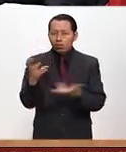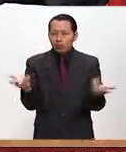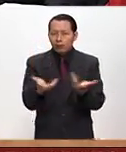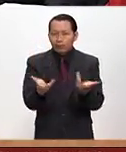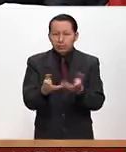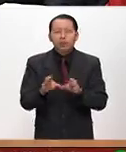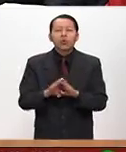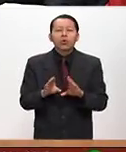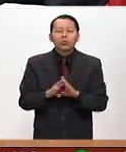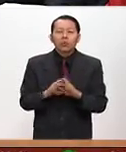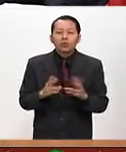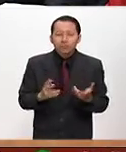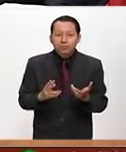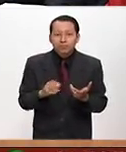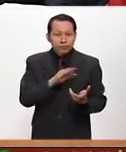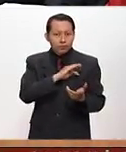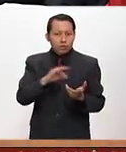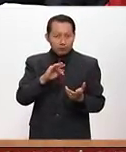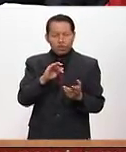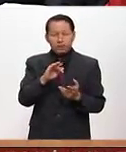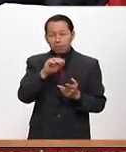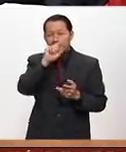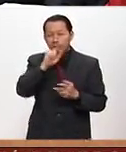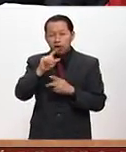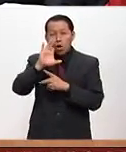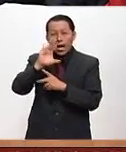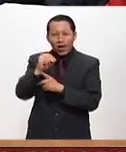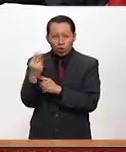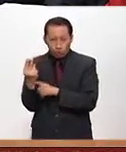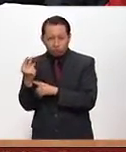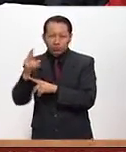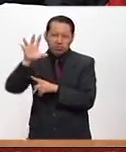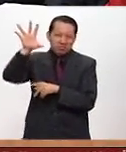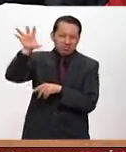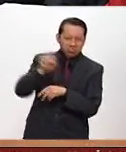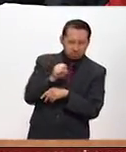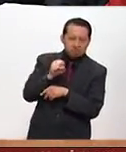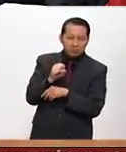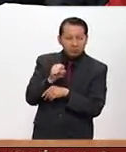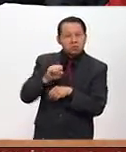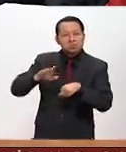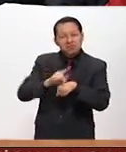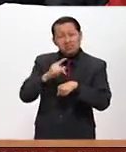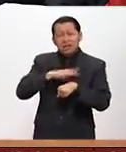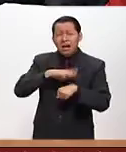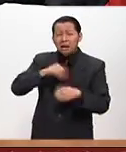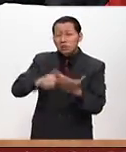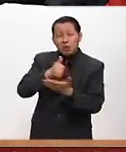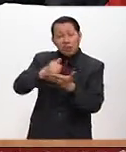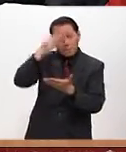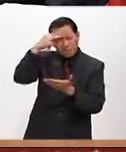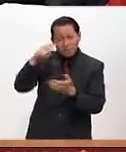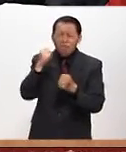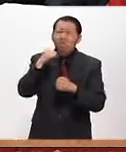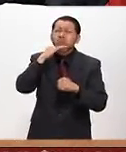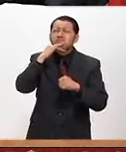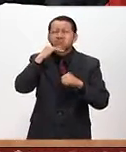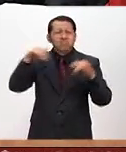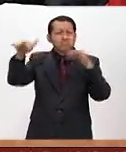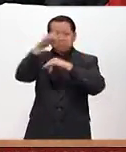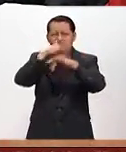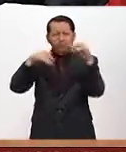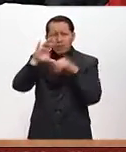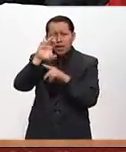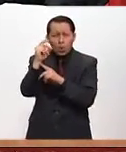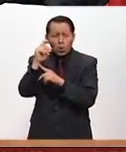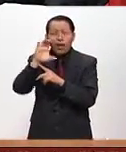capturar el bióxido de carbono que está en la nata que tenemos aquí en la ciudad de México. Capturan el bióxido de